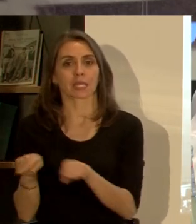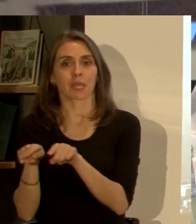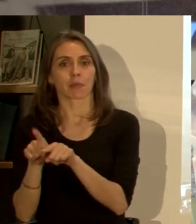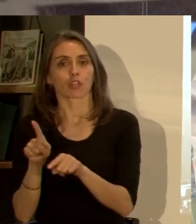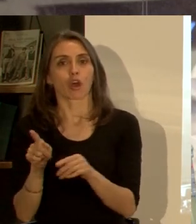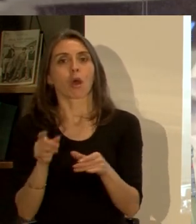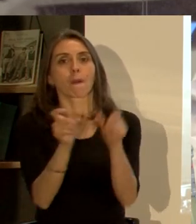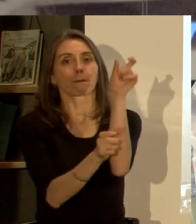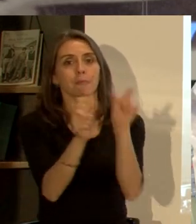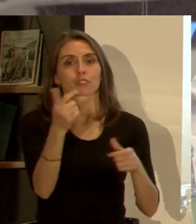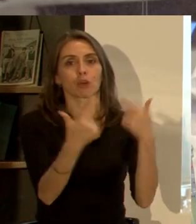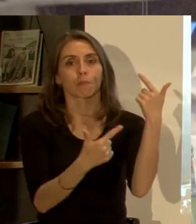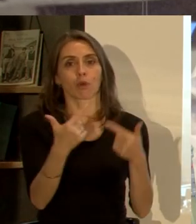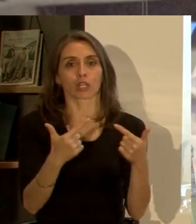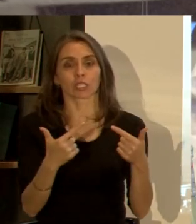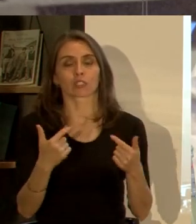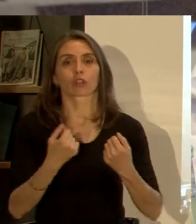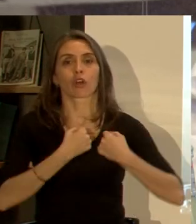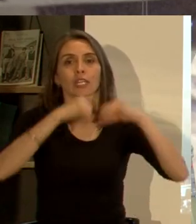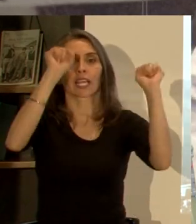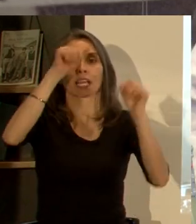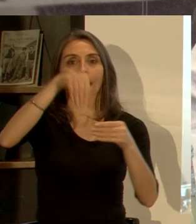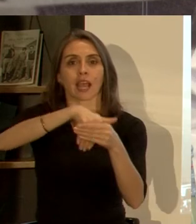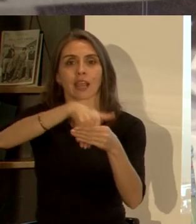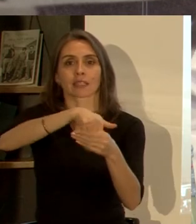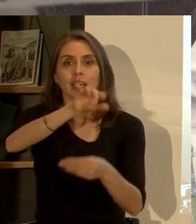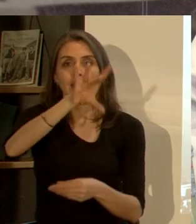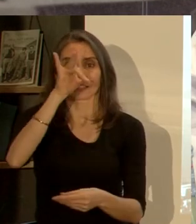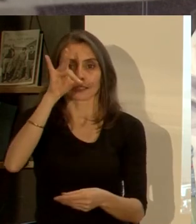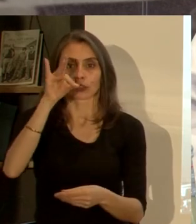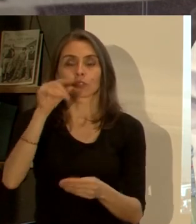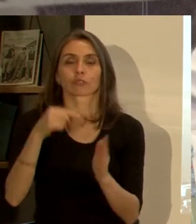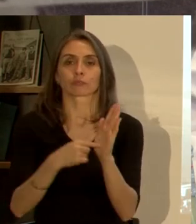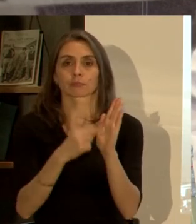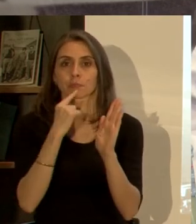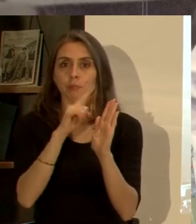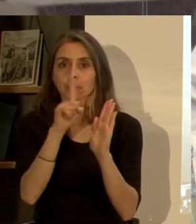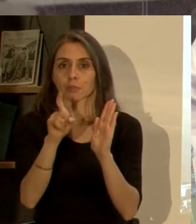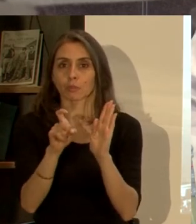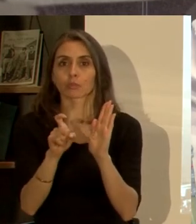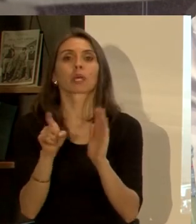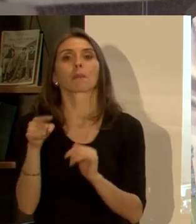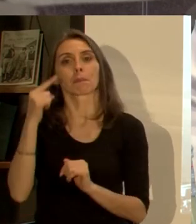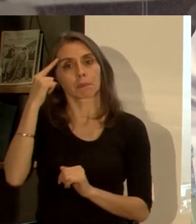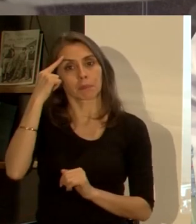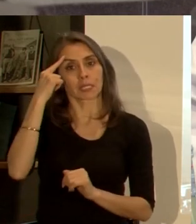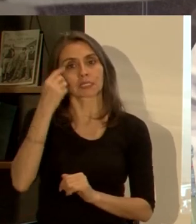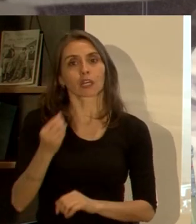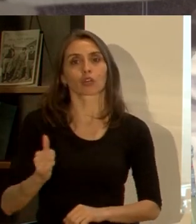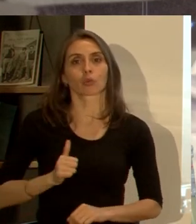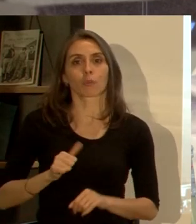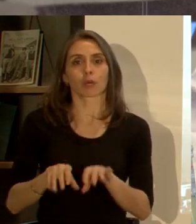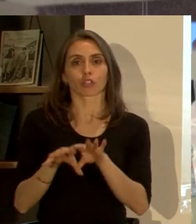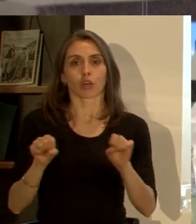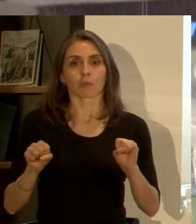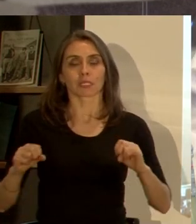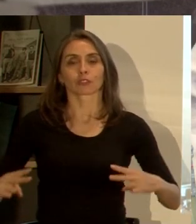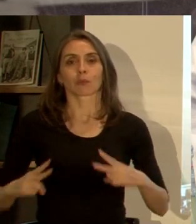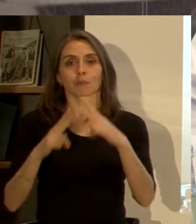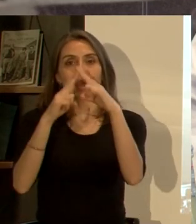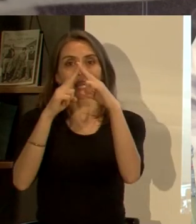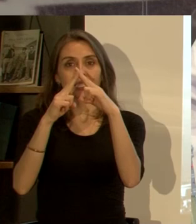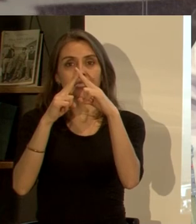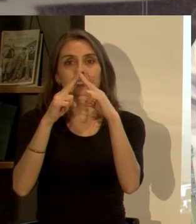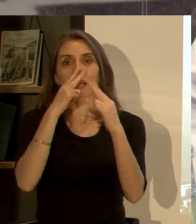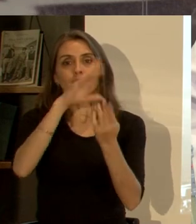de grupos políticos que están consiguiendo ganar elecciones de hecho hay una pregunta que dice ¿qué tan factible te parece que es cumplir con los compromisos de acuerdo de París en el